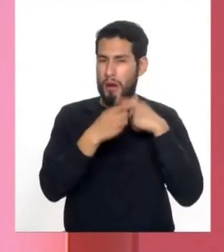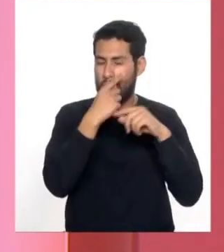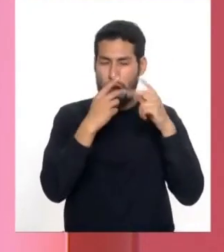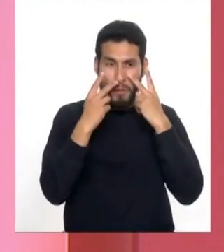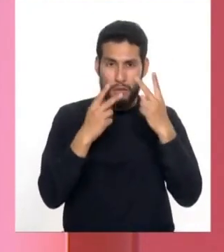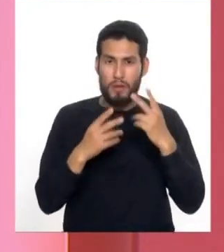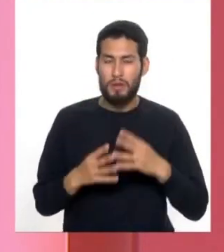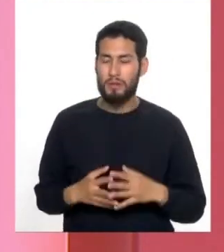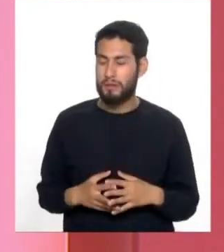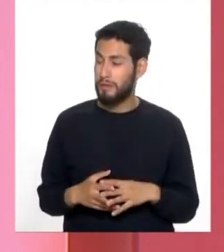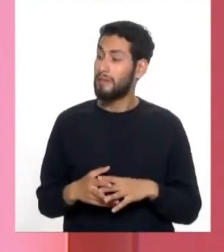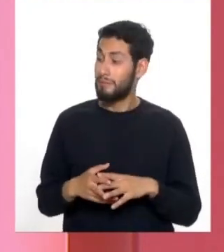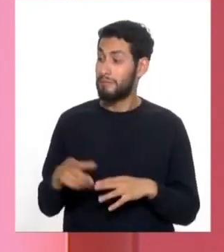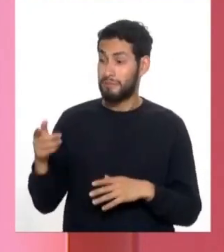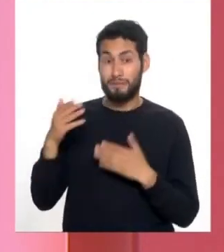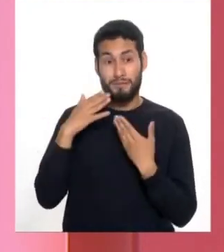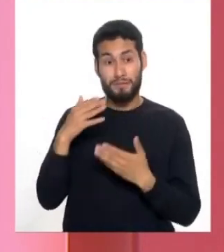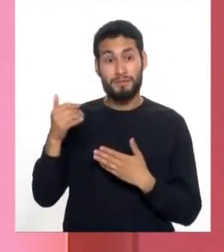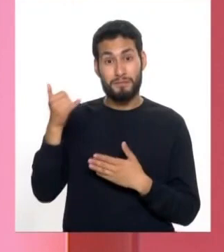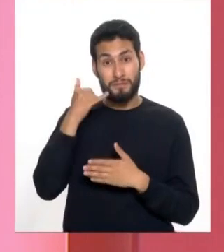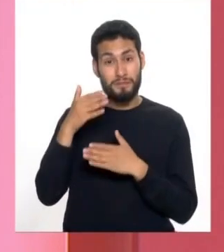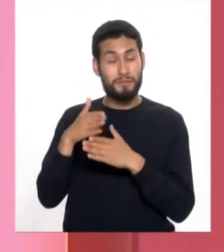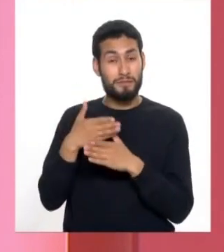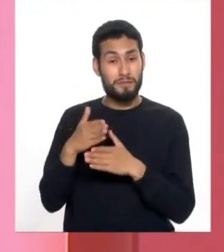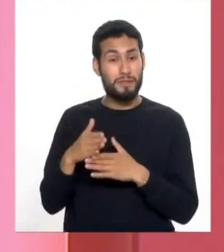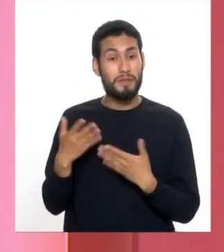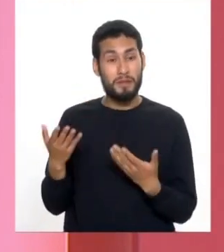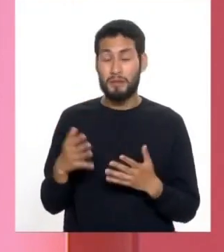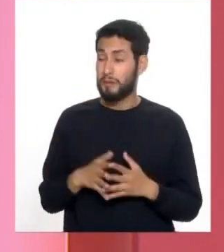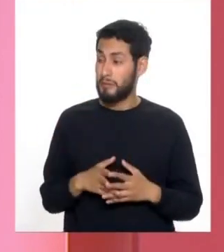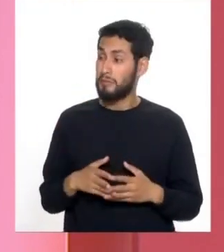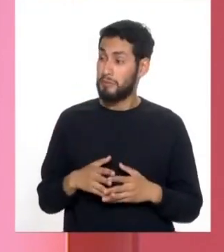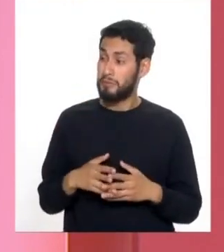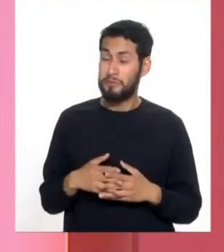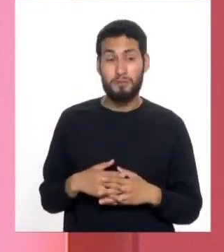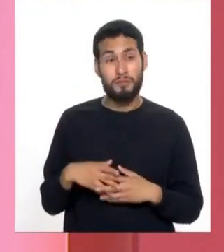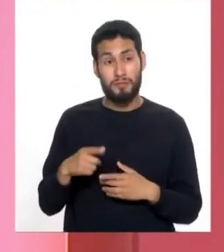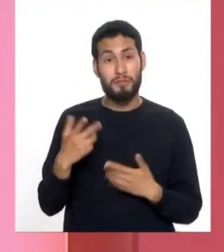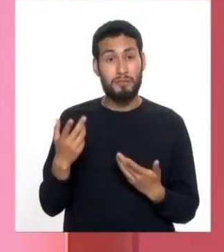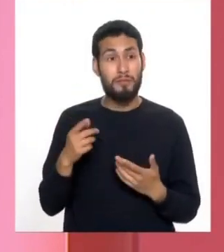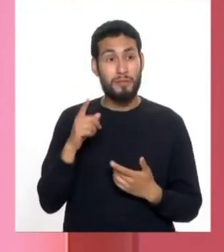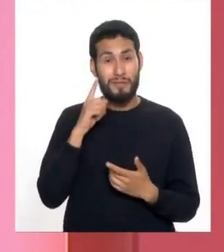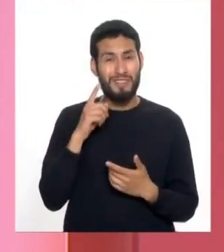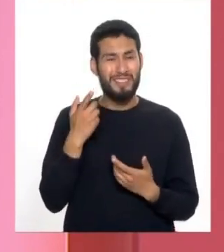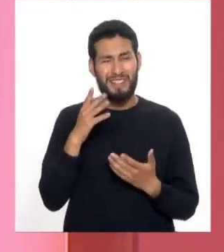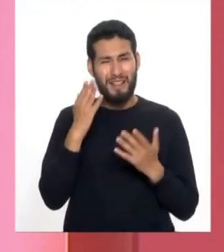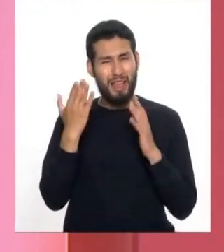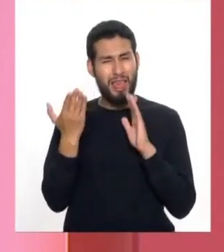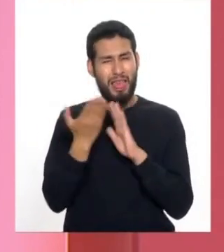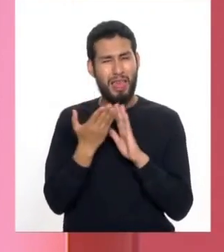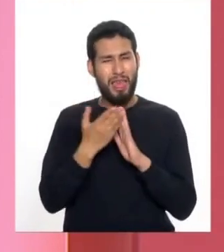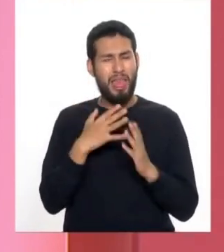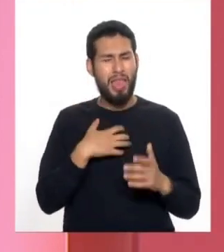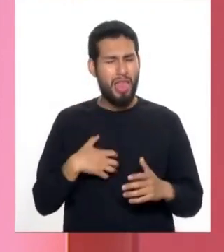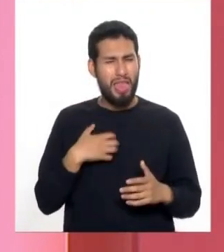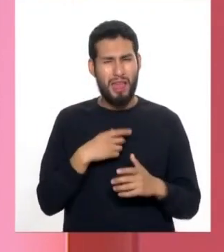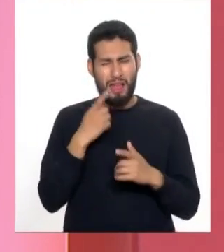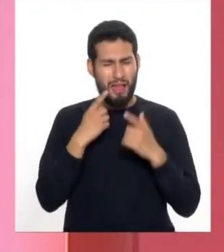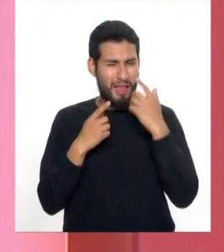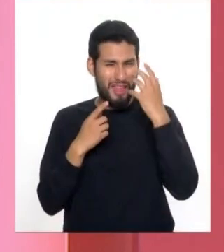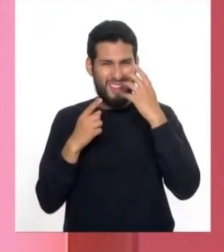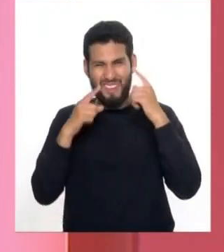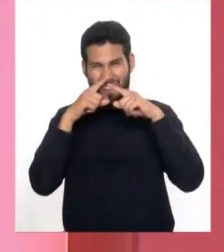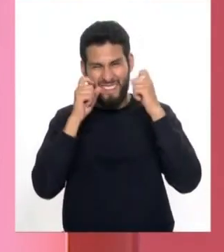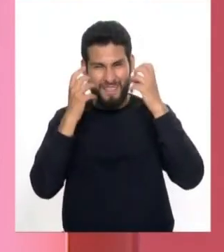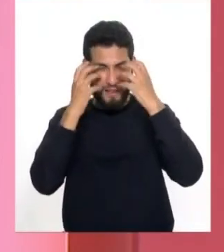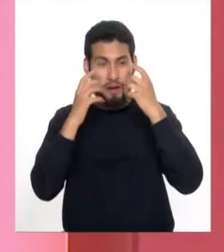Muy bien, gracias por tu llamada y compartirnos. Sí, a veces es un poco incómodo en la parte estética, pero también vamos